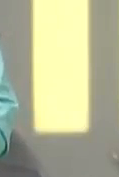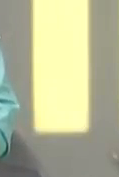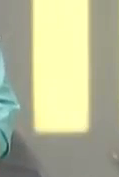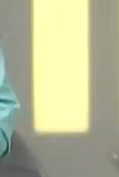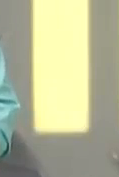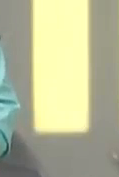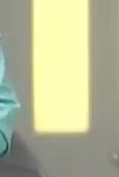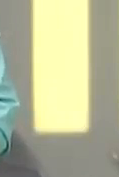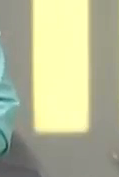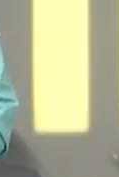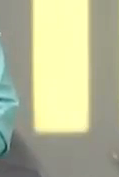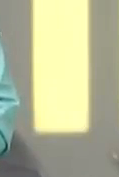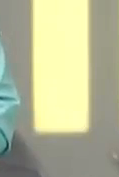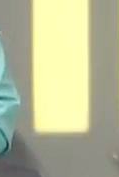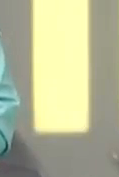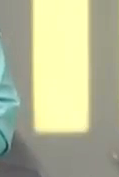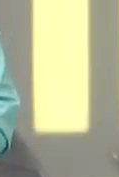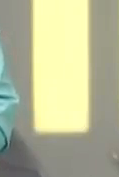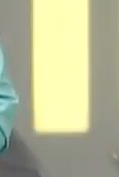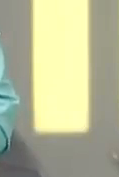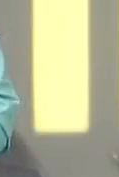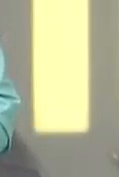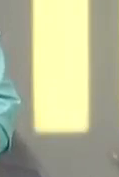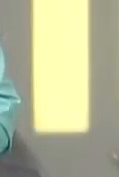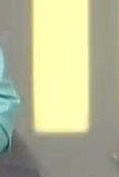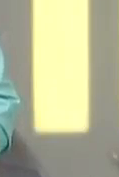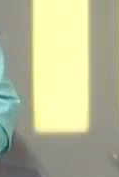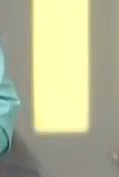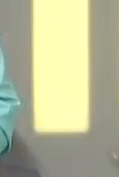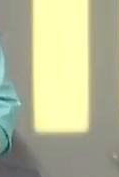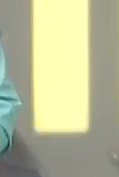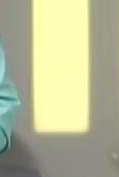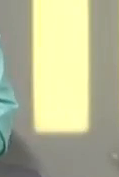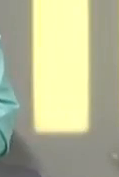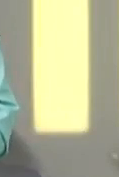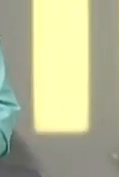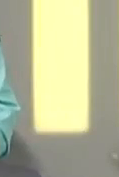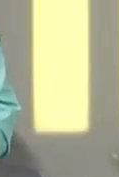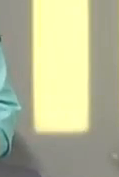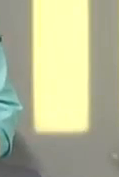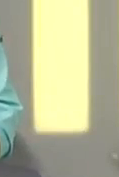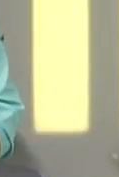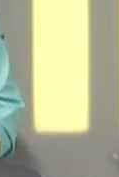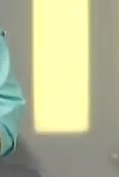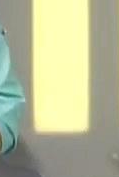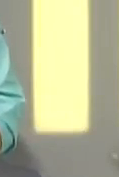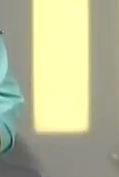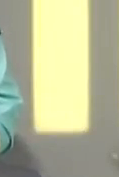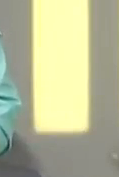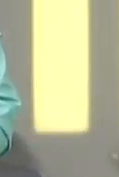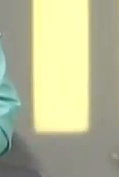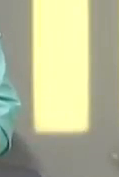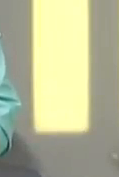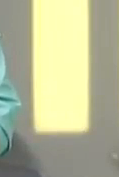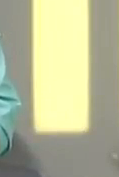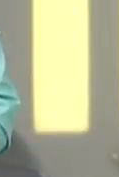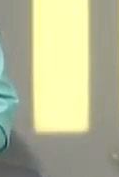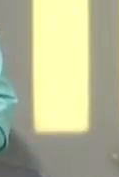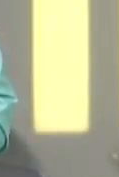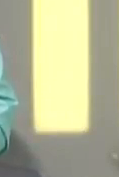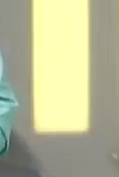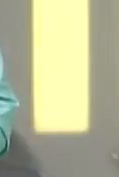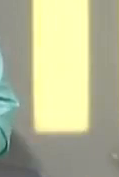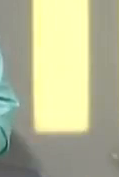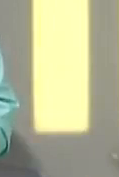la importancia de la vacunación masiva de refuerzo en nuestro país la vacunación en niños también por el regreso a clases